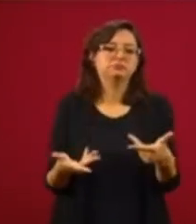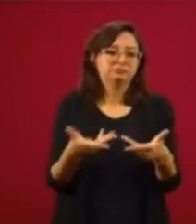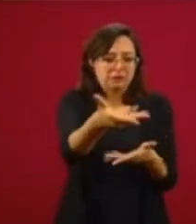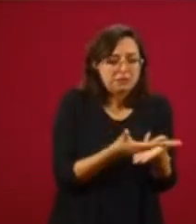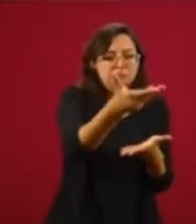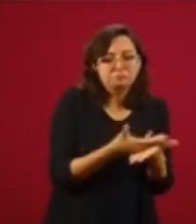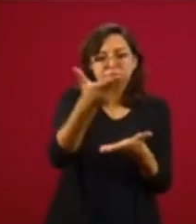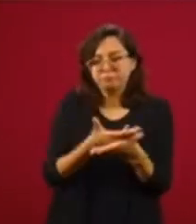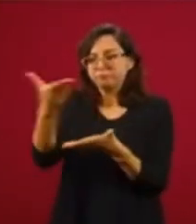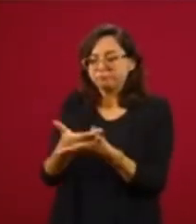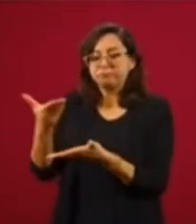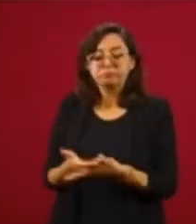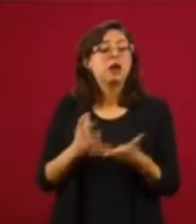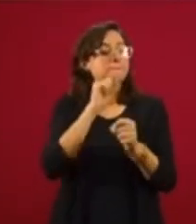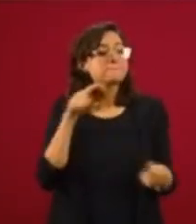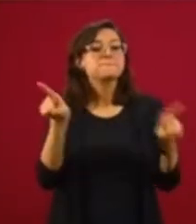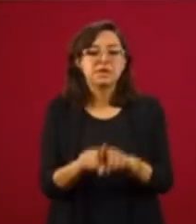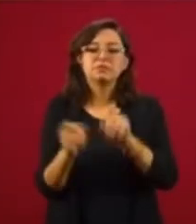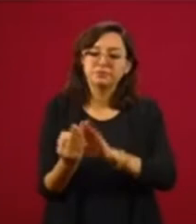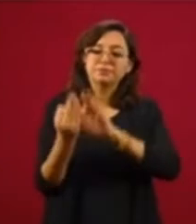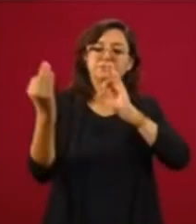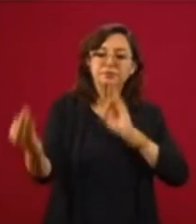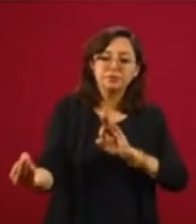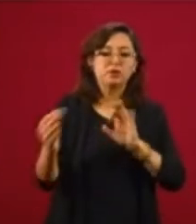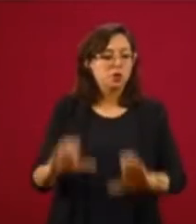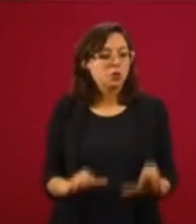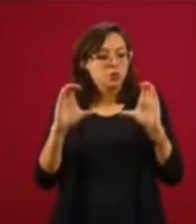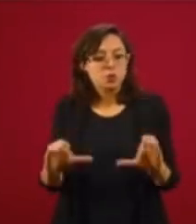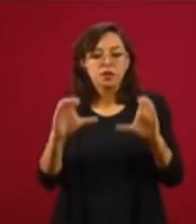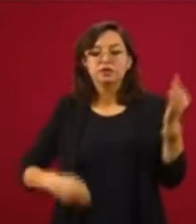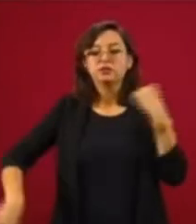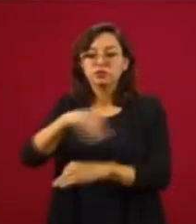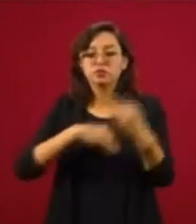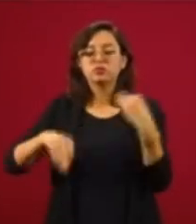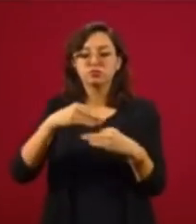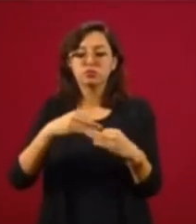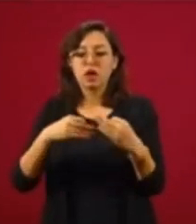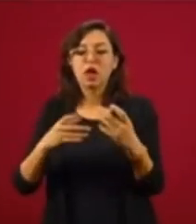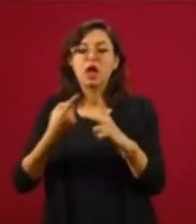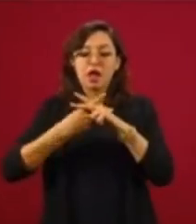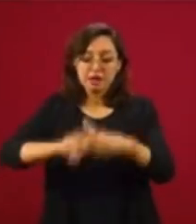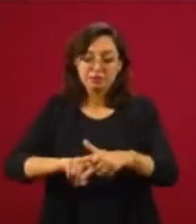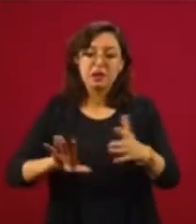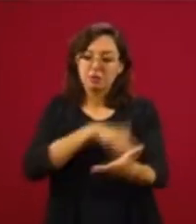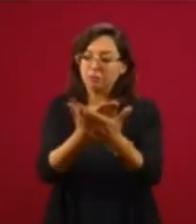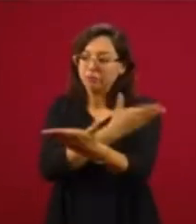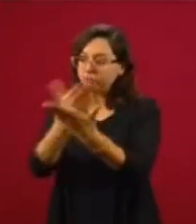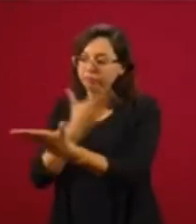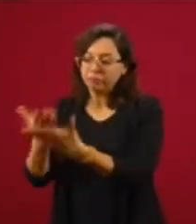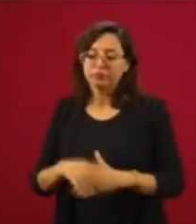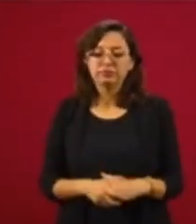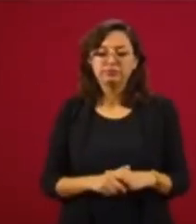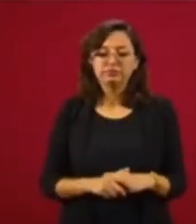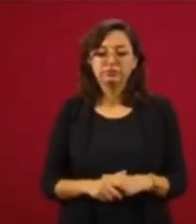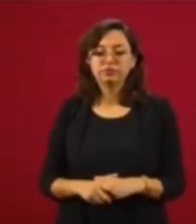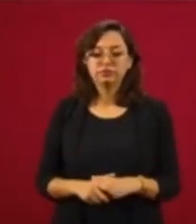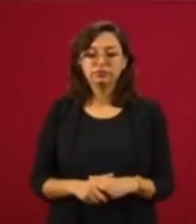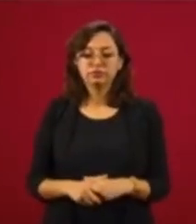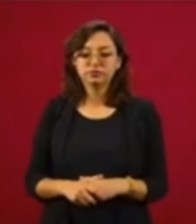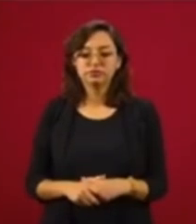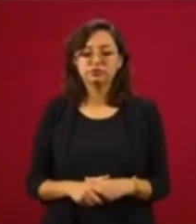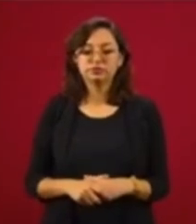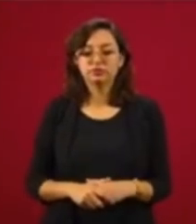estos actos, para que también con sana distancia, con todos los cuidados sanitarios, se entreguen por escrito las peticiones. Si los